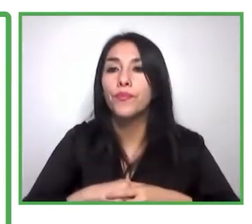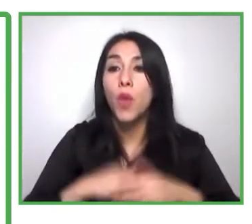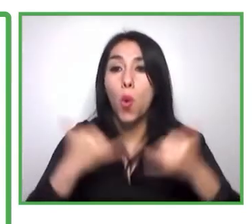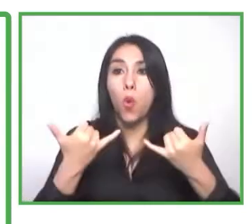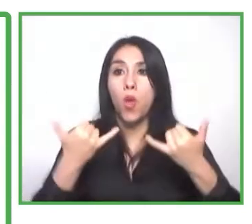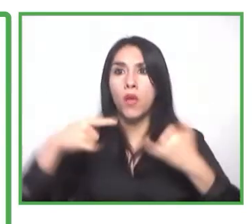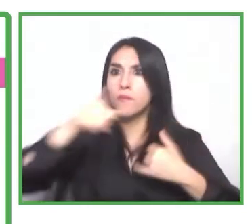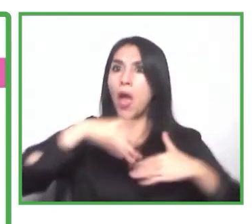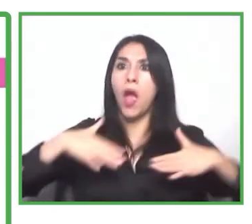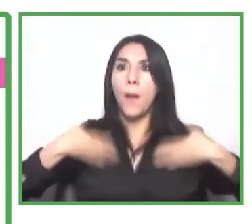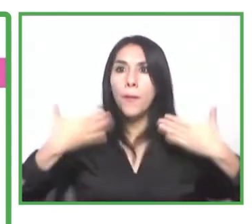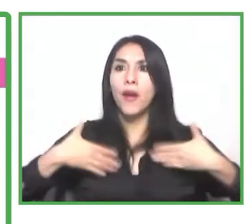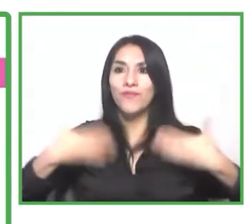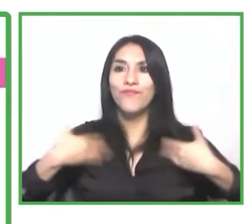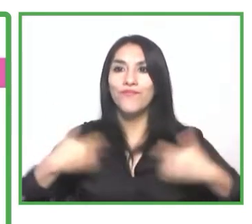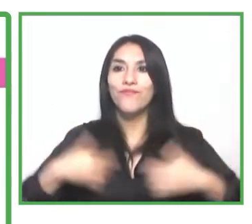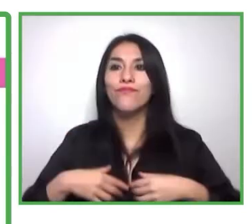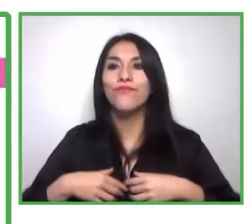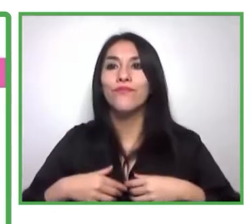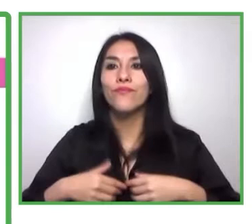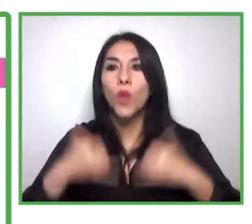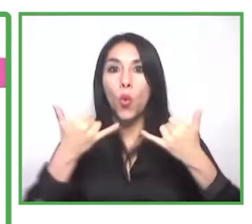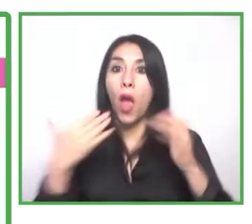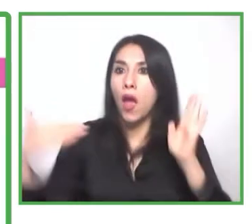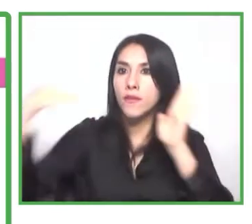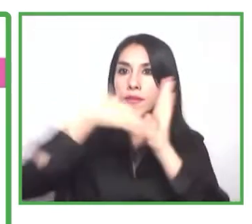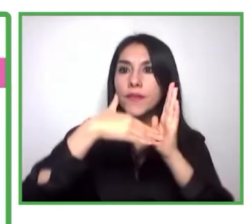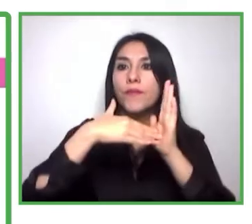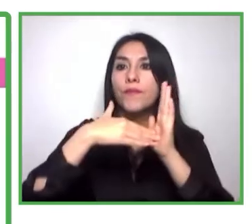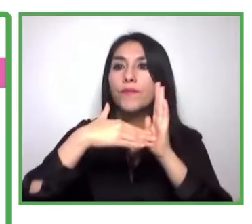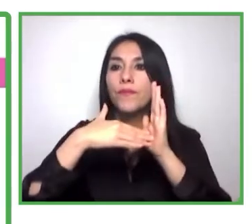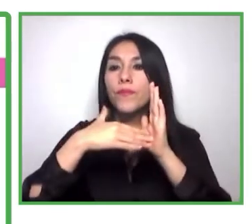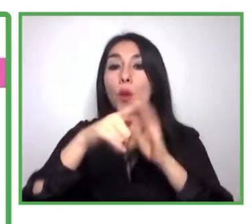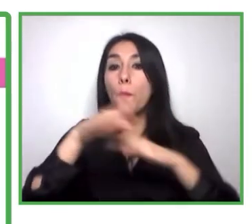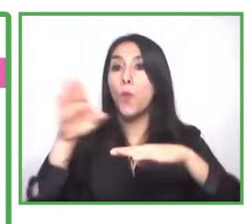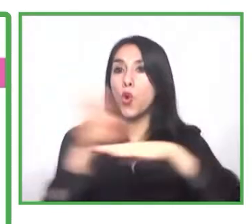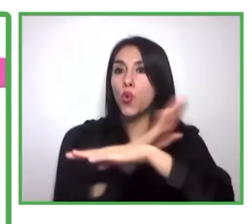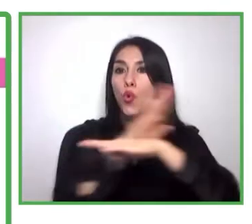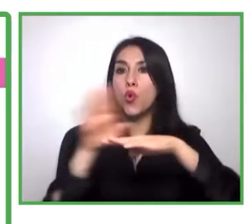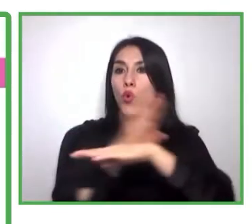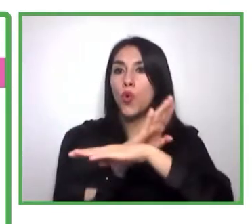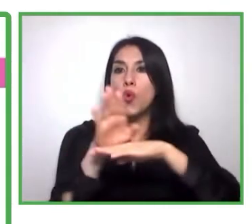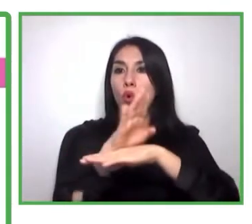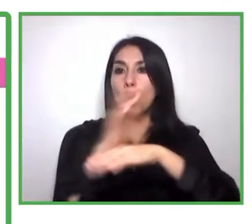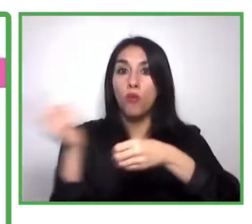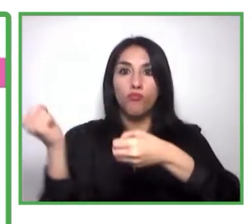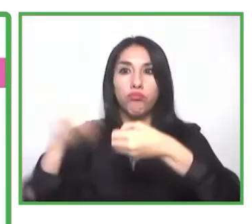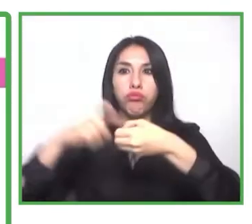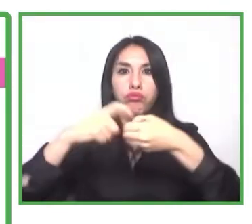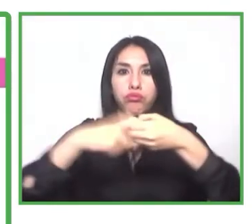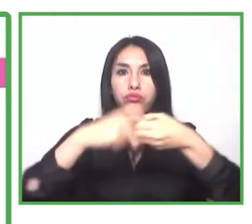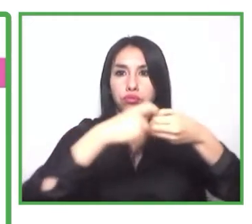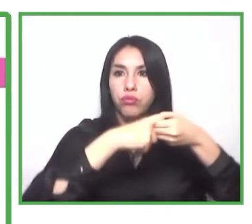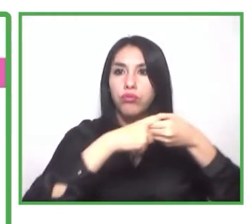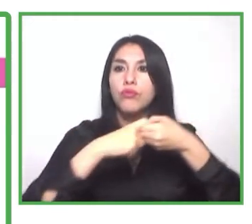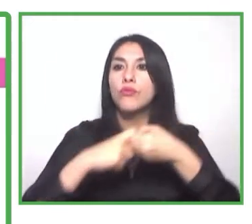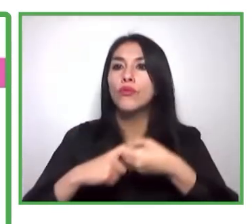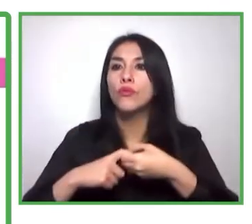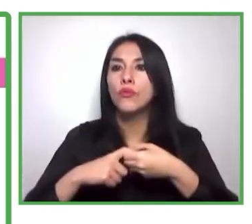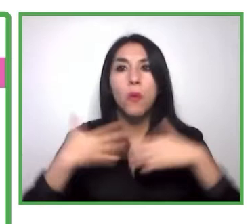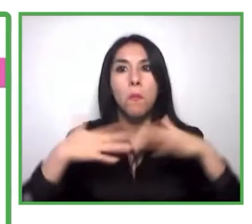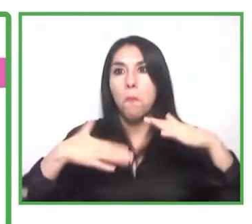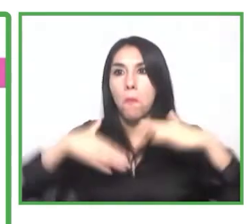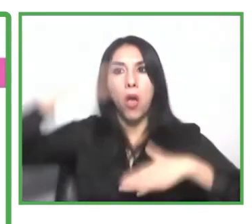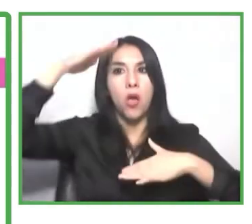fundaciones que siguen sumándose y que seguimos sumando hasta gran cantidad de iniciativas inclusivas que hemos podido desarrollar.